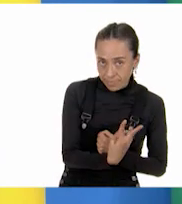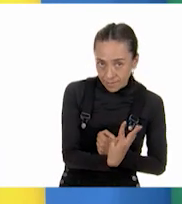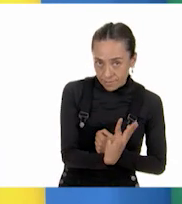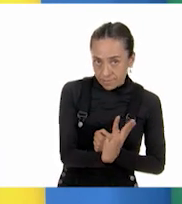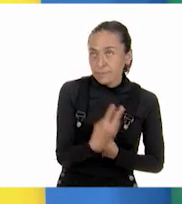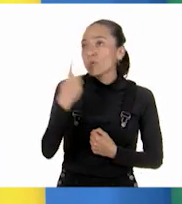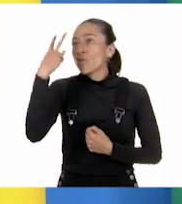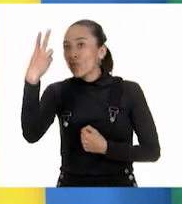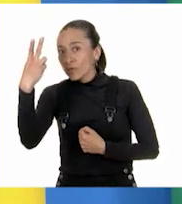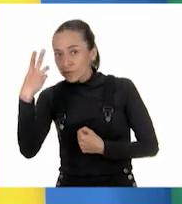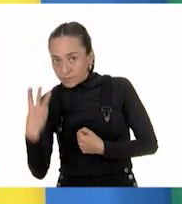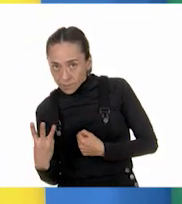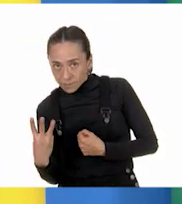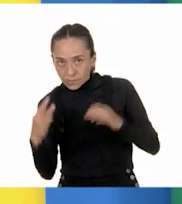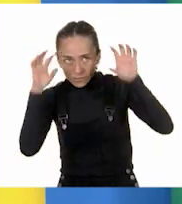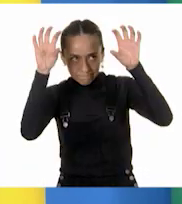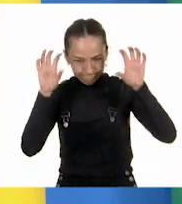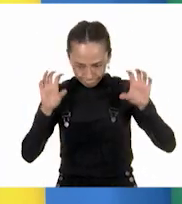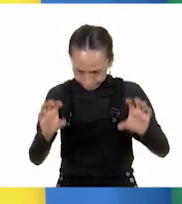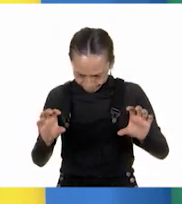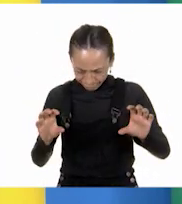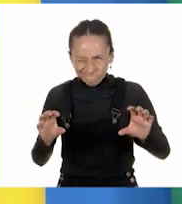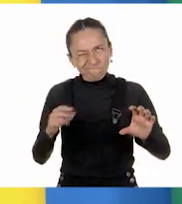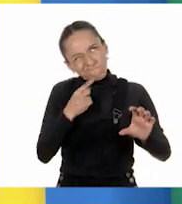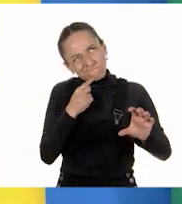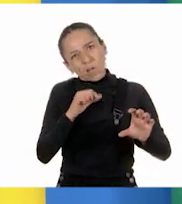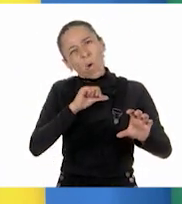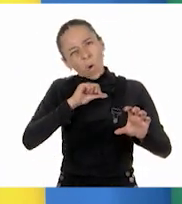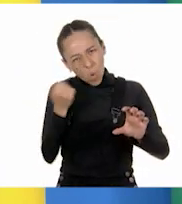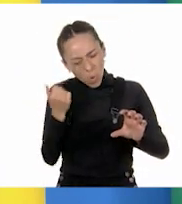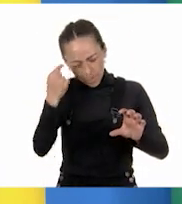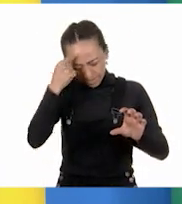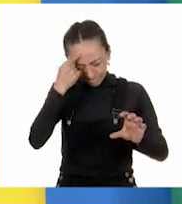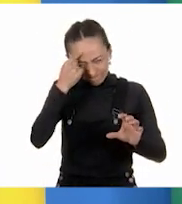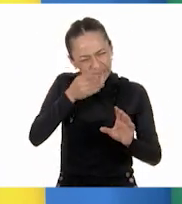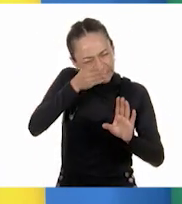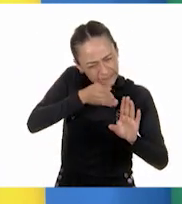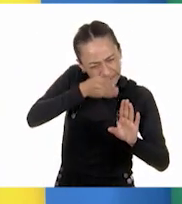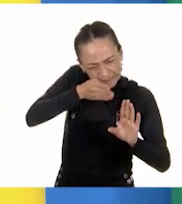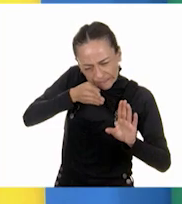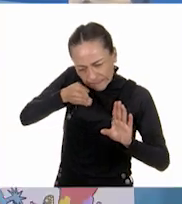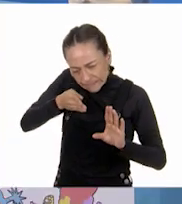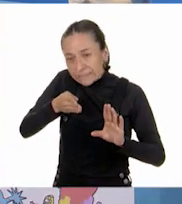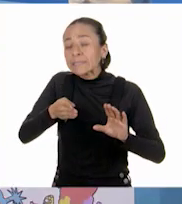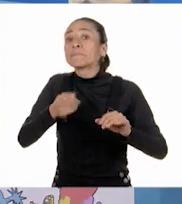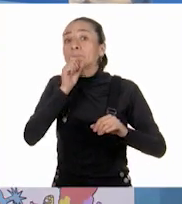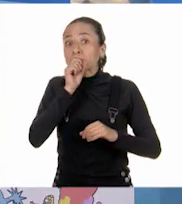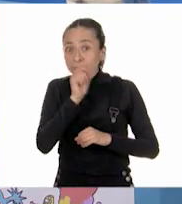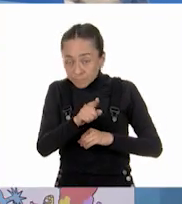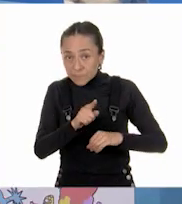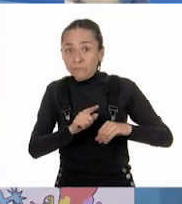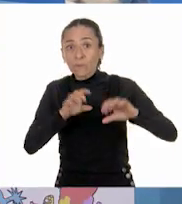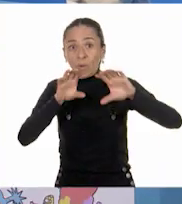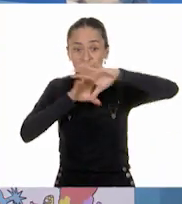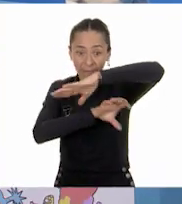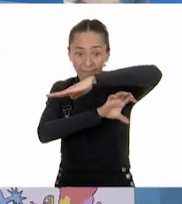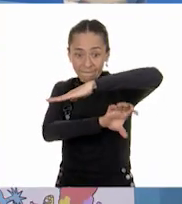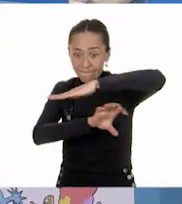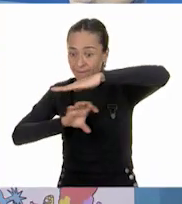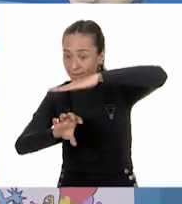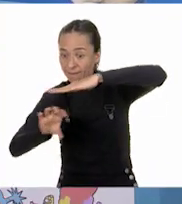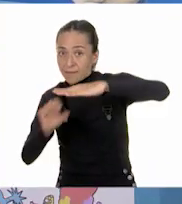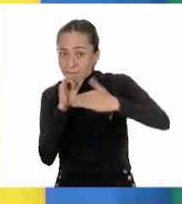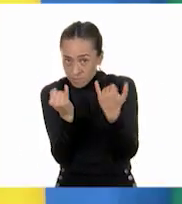mismo denominador, para que las dos representaran pedazos exactamente iguales. ¿Y luego qué más hiciste?